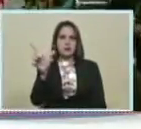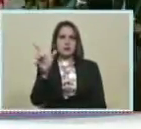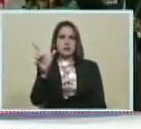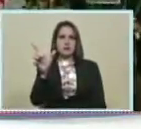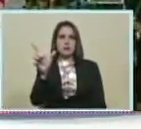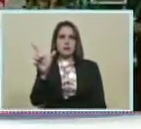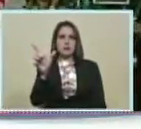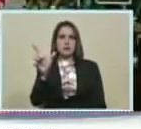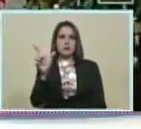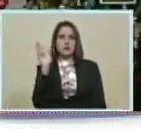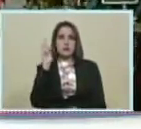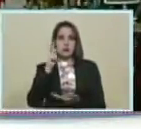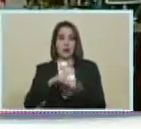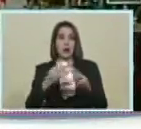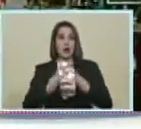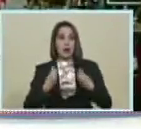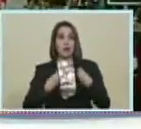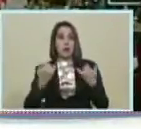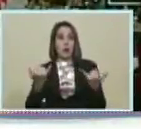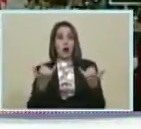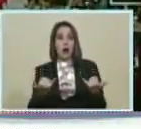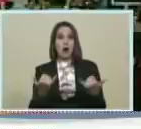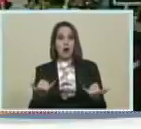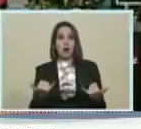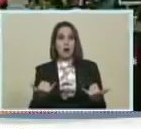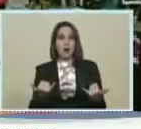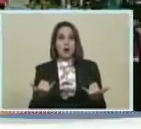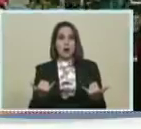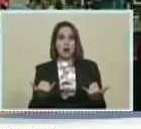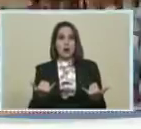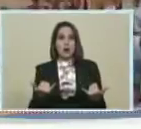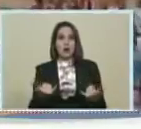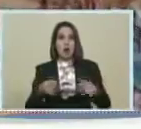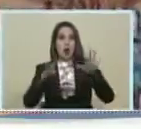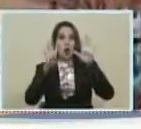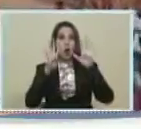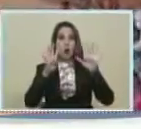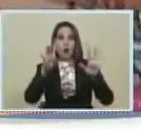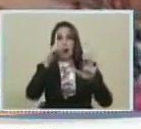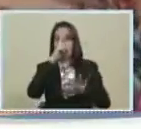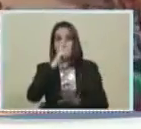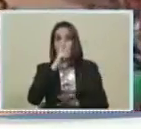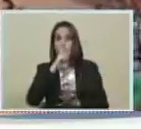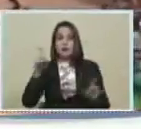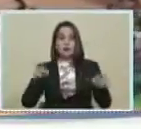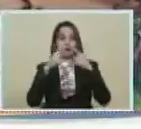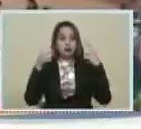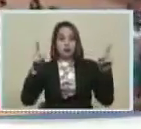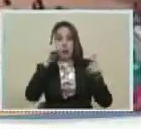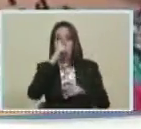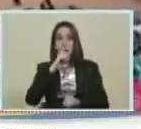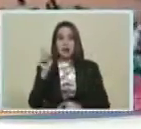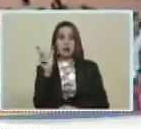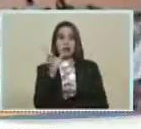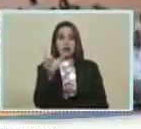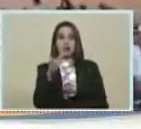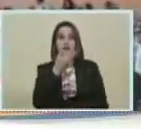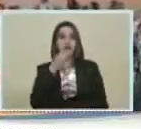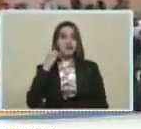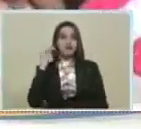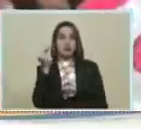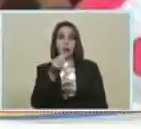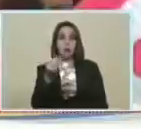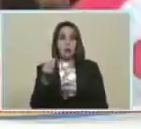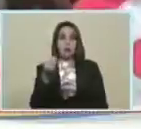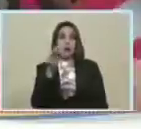PSUV... ¡Noveno aniversario de la juventud del Partido